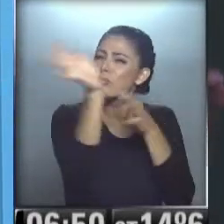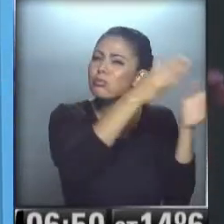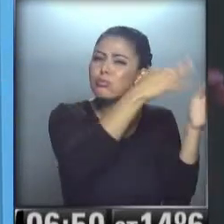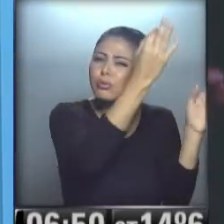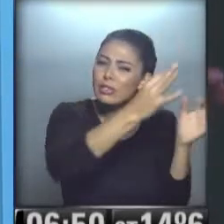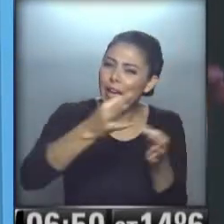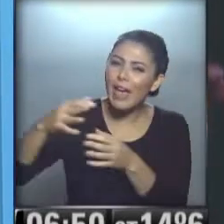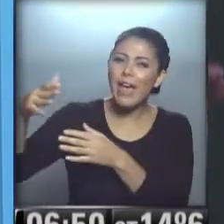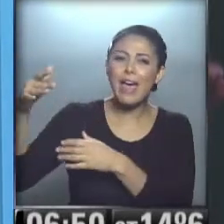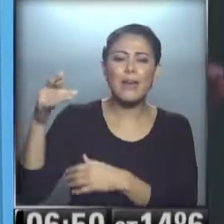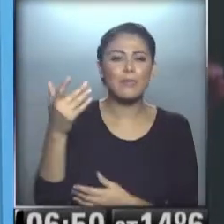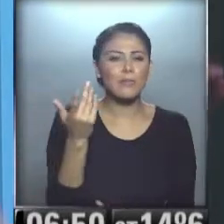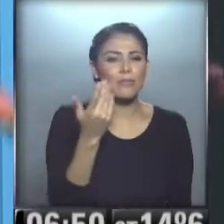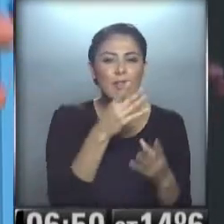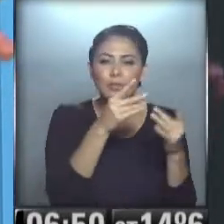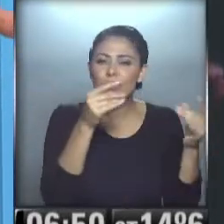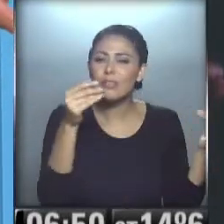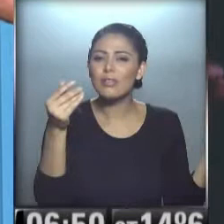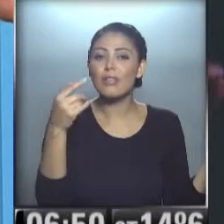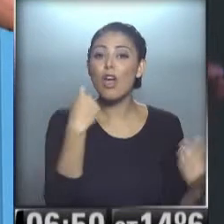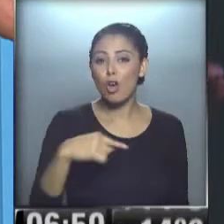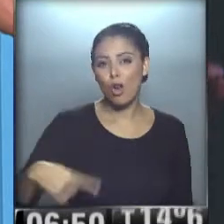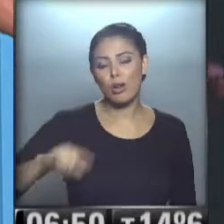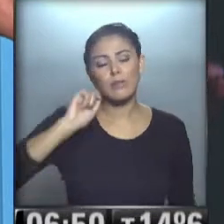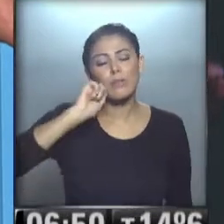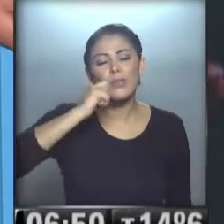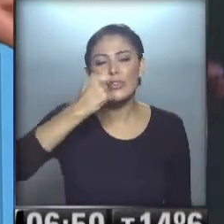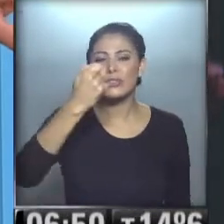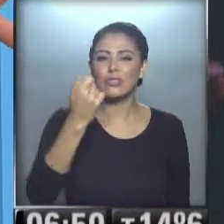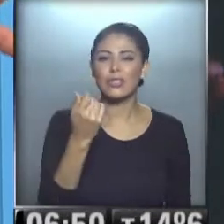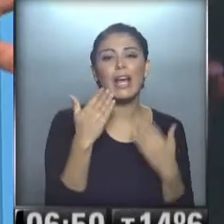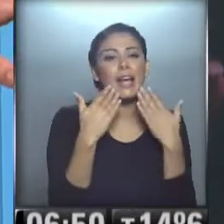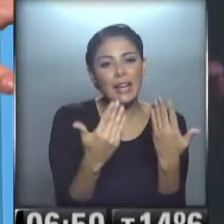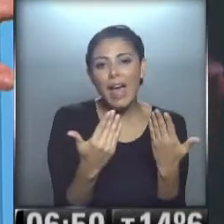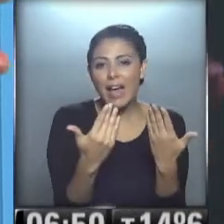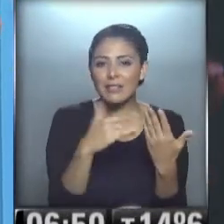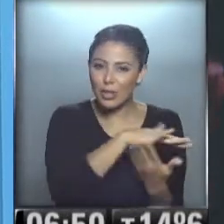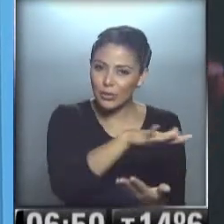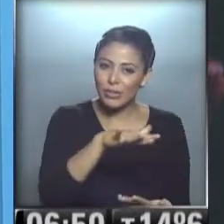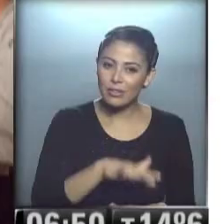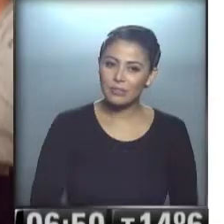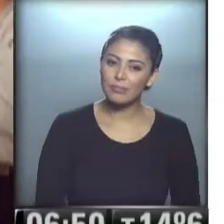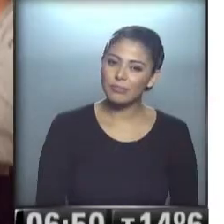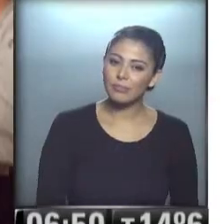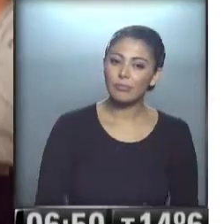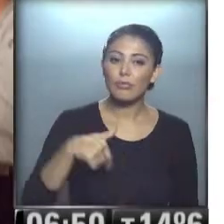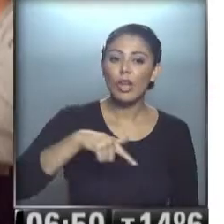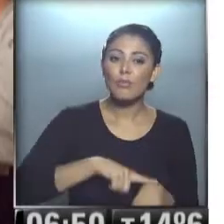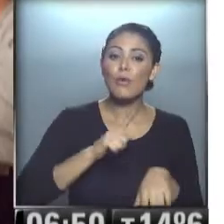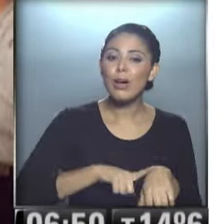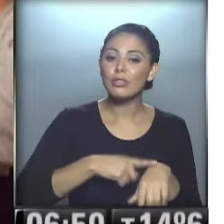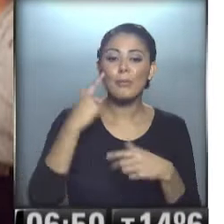una suave brisa más suavemente... ...pero los colores son fantásticos, gracias por ese paisaje... ...llegó el momento de las